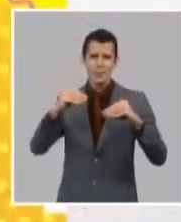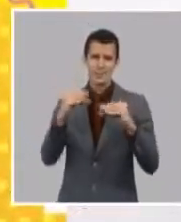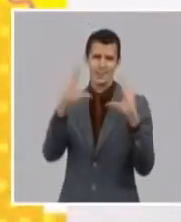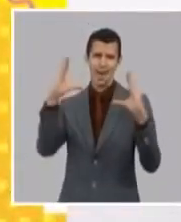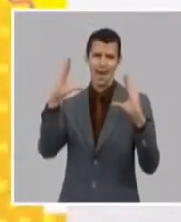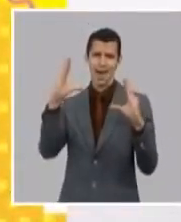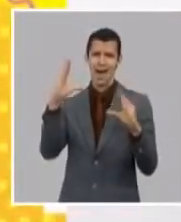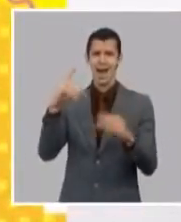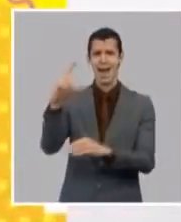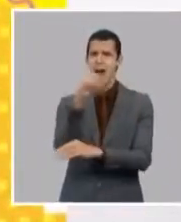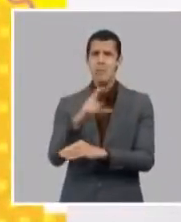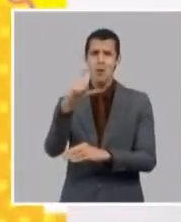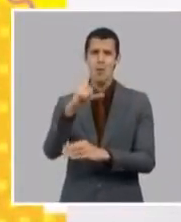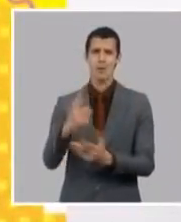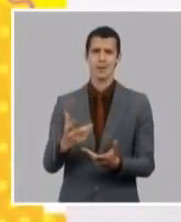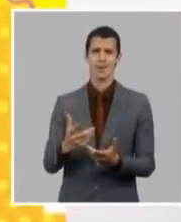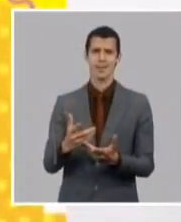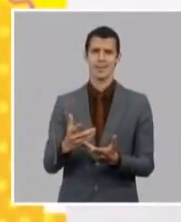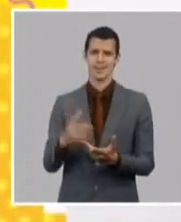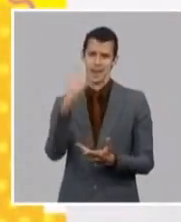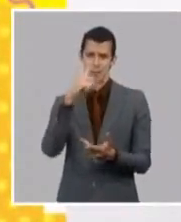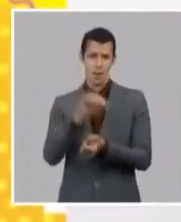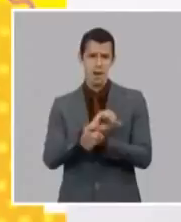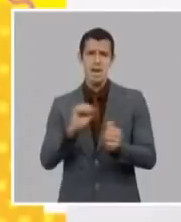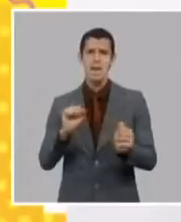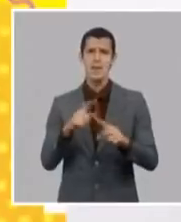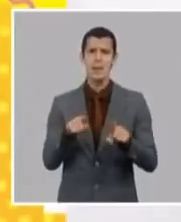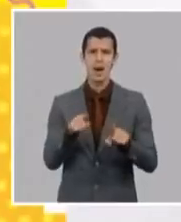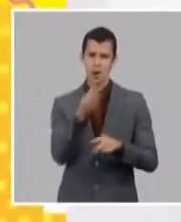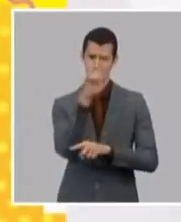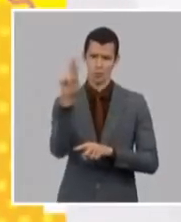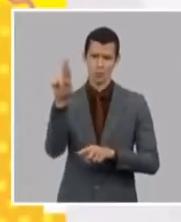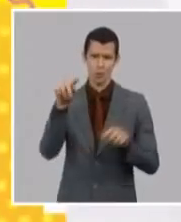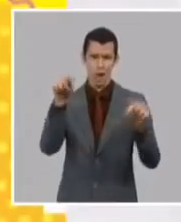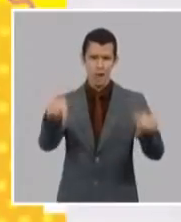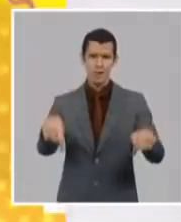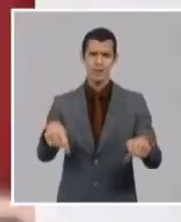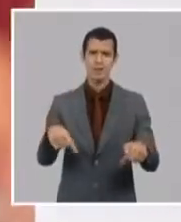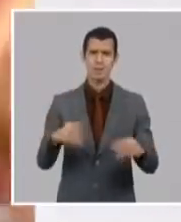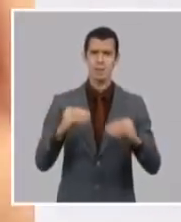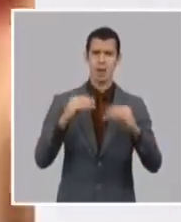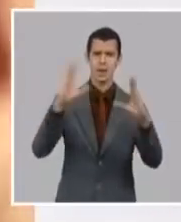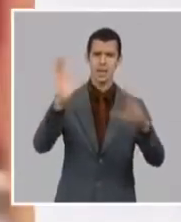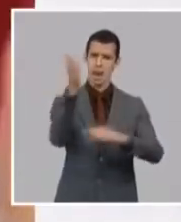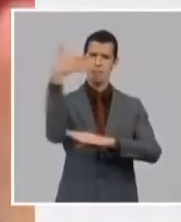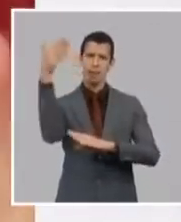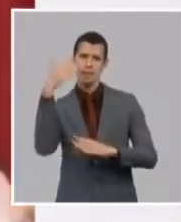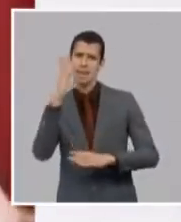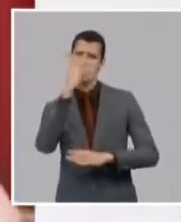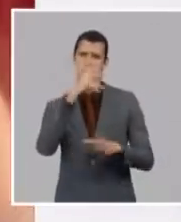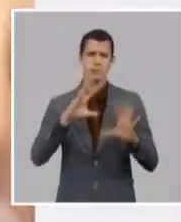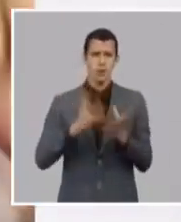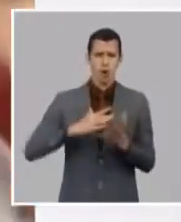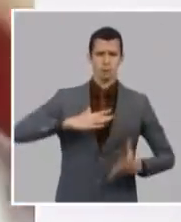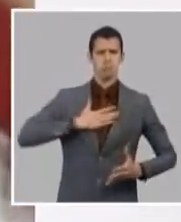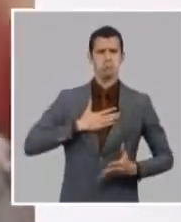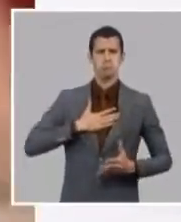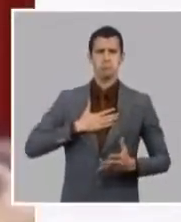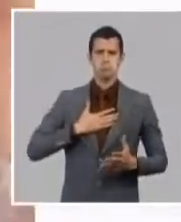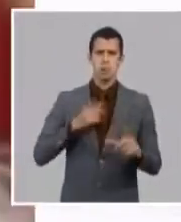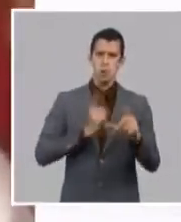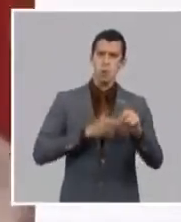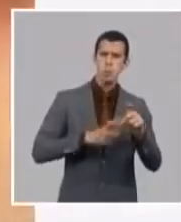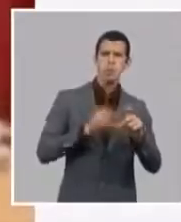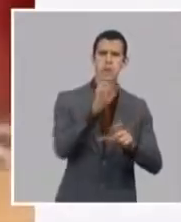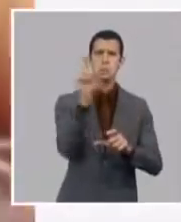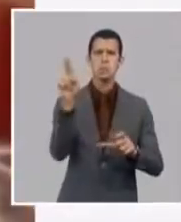secretario del partido de Camagüey había sido secuestrado miren que eso caballero cayó Camagüey miren miren hoy el